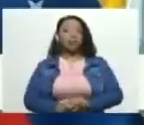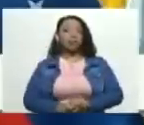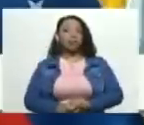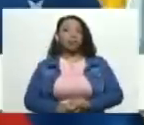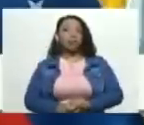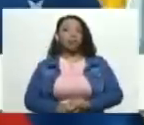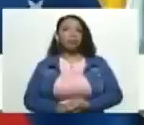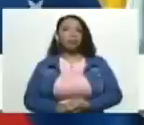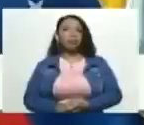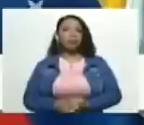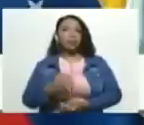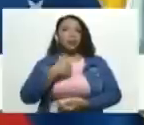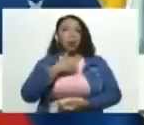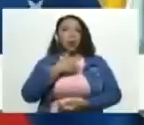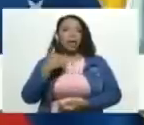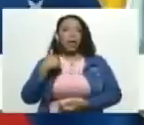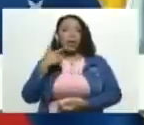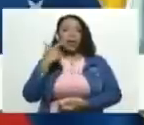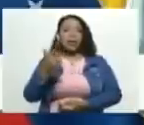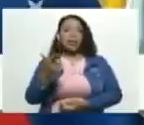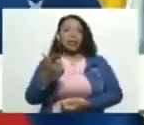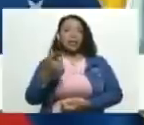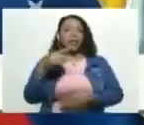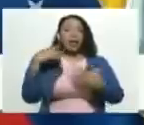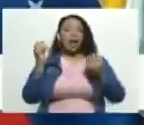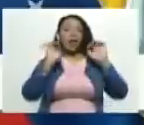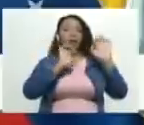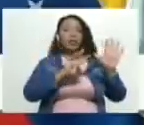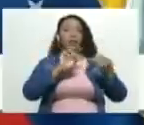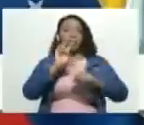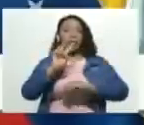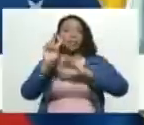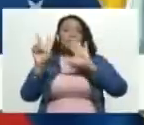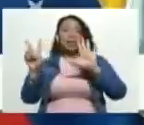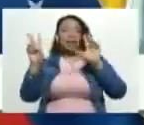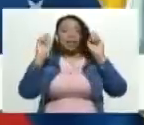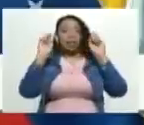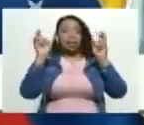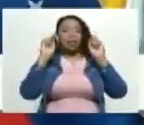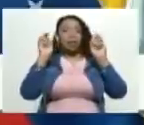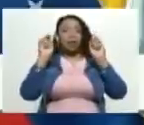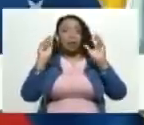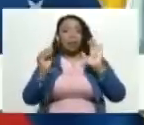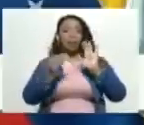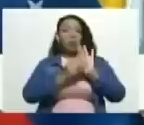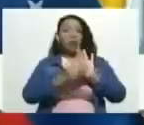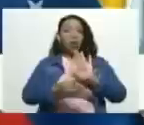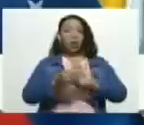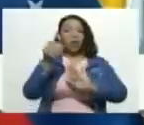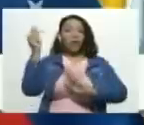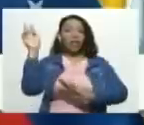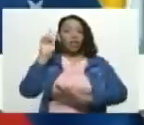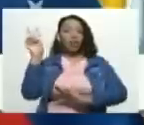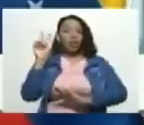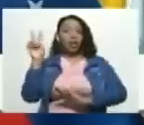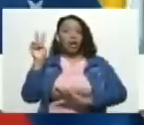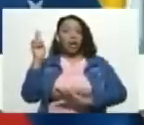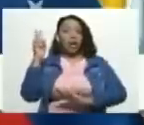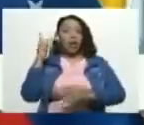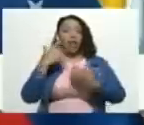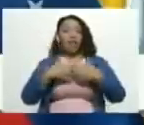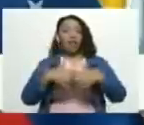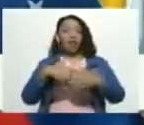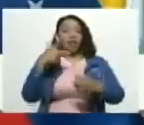yo quiero destacar que de las 927 medidas aplicadas contra Venezuela la industria petrolera